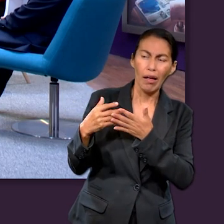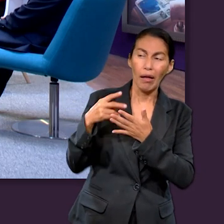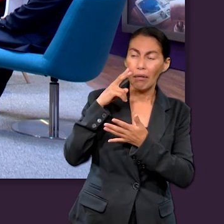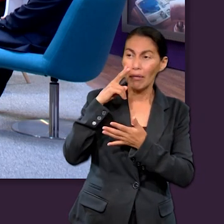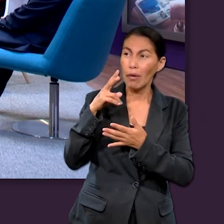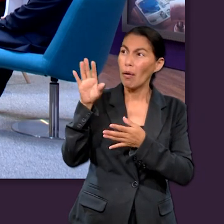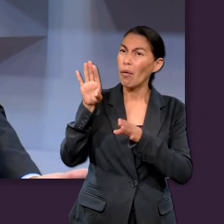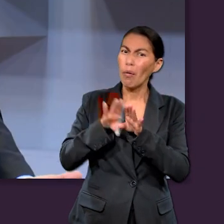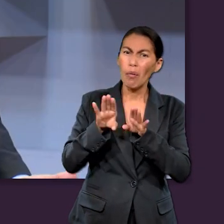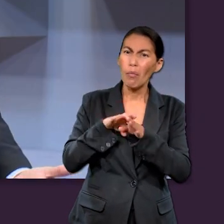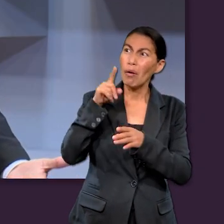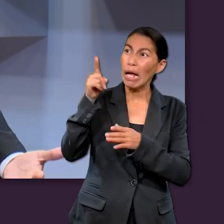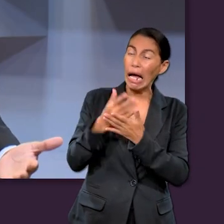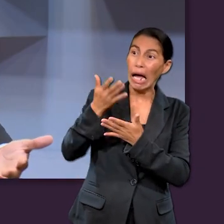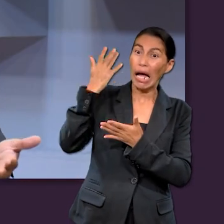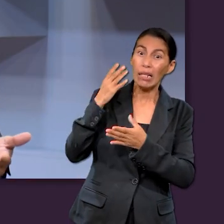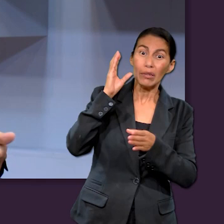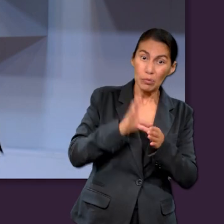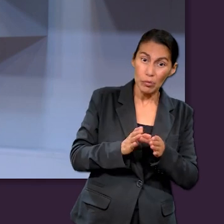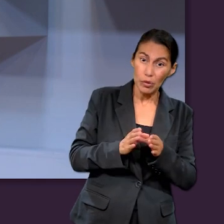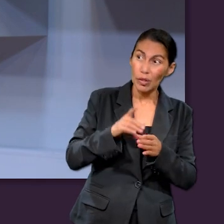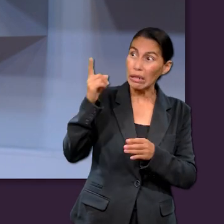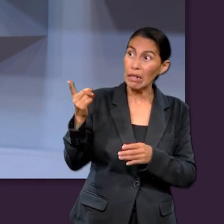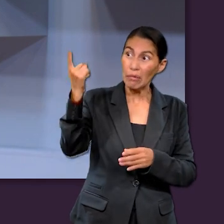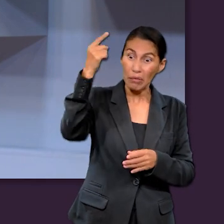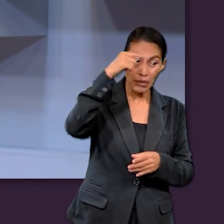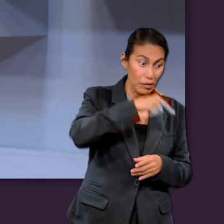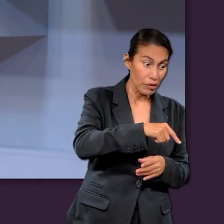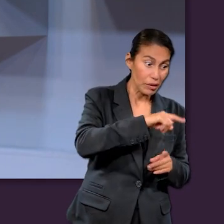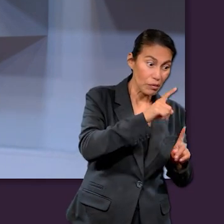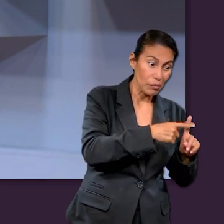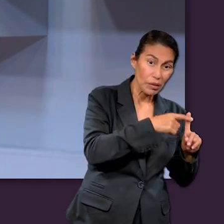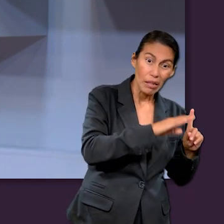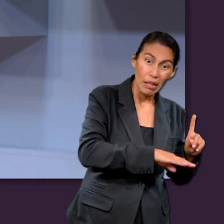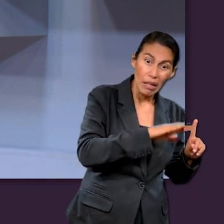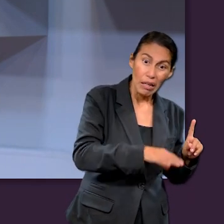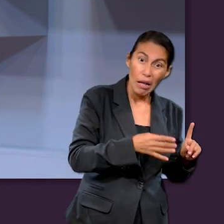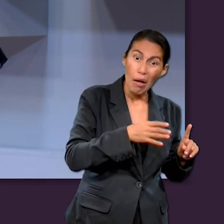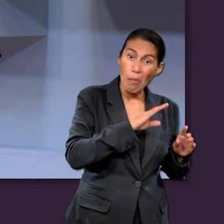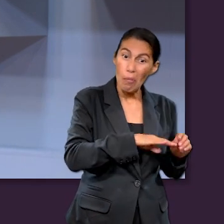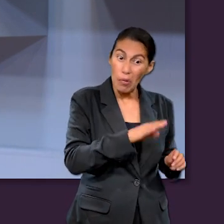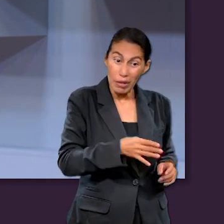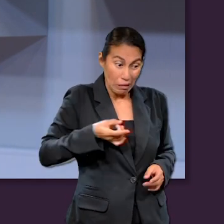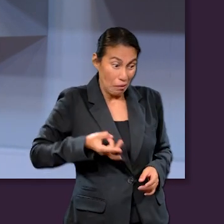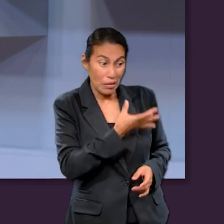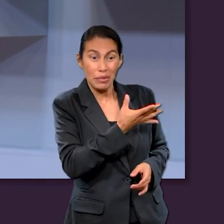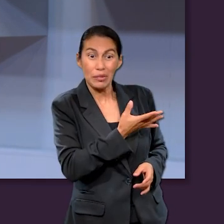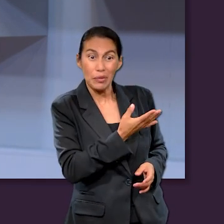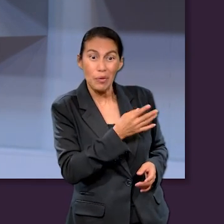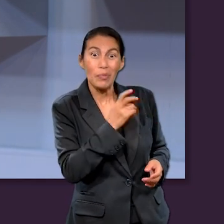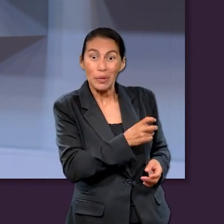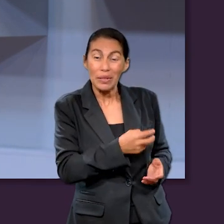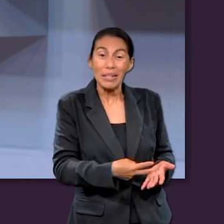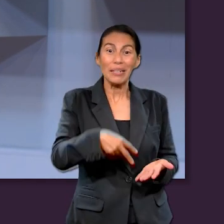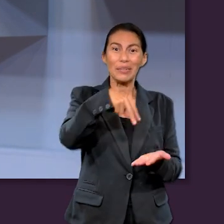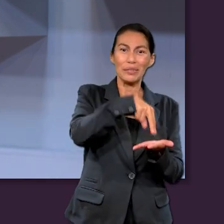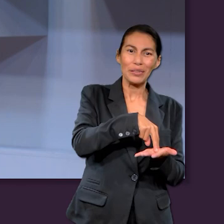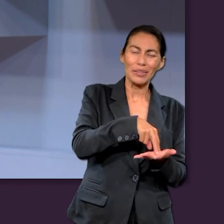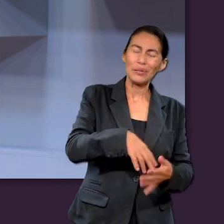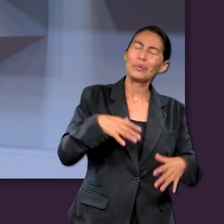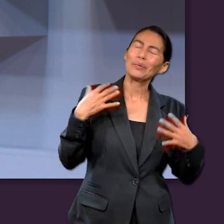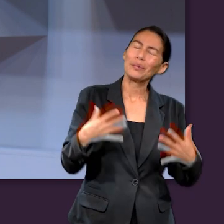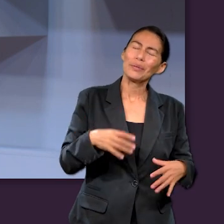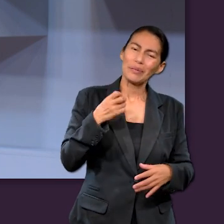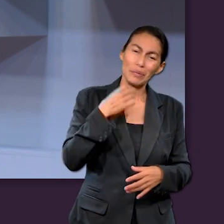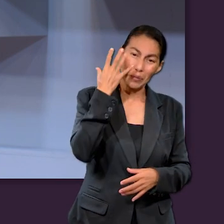que Él ya ha resucitado, demostrando que Él tiene ese poder sobre la muerte. Y mira, seguramente